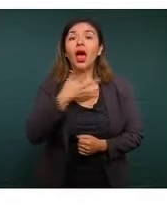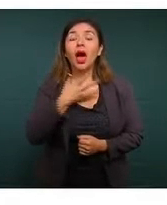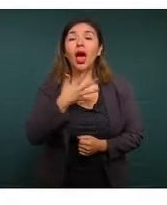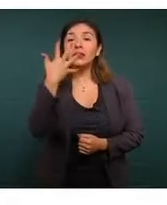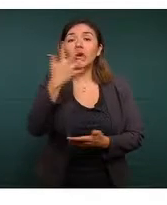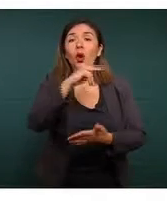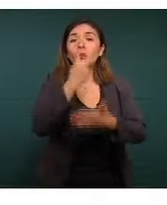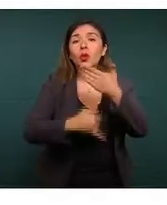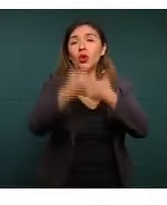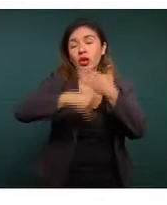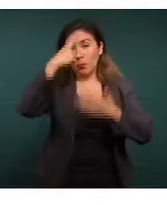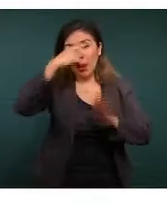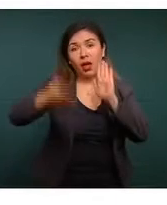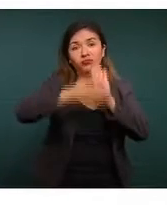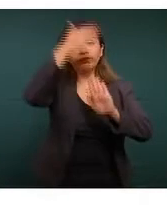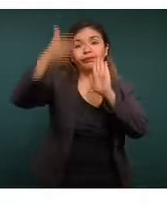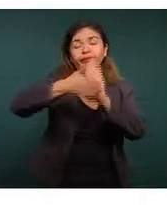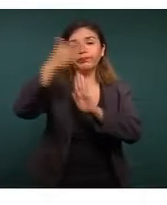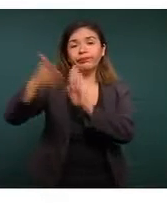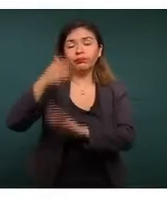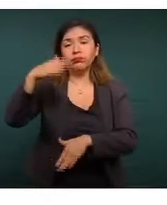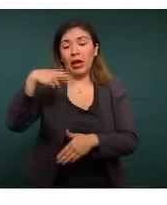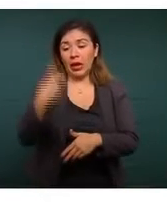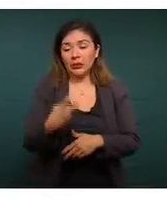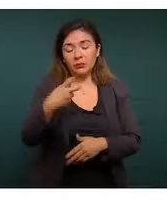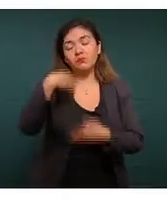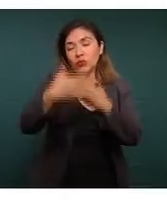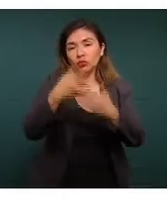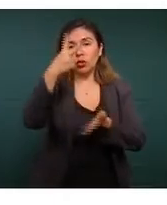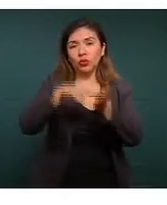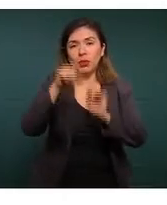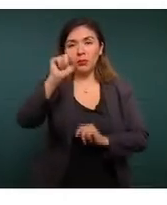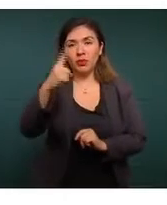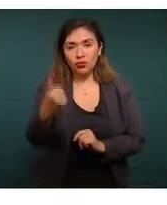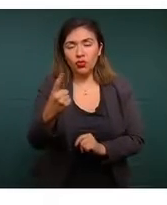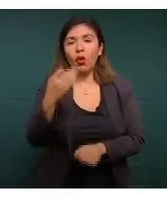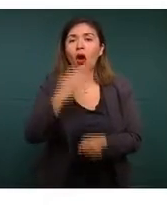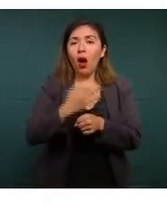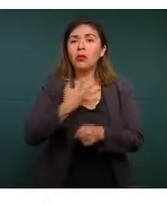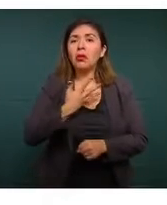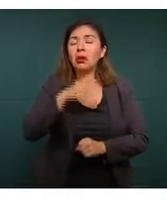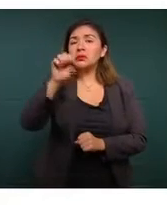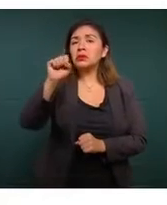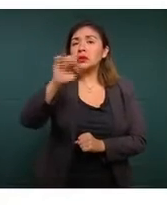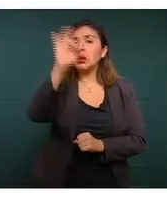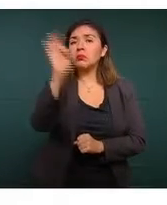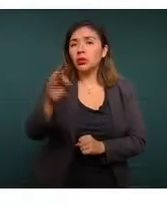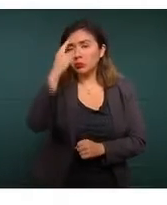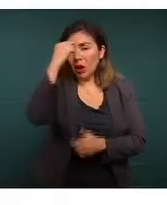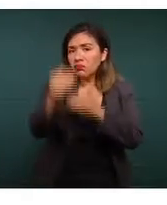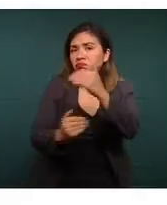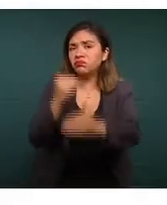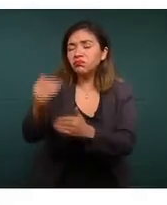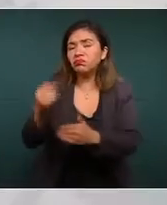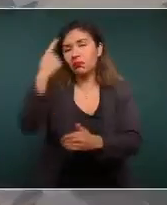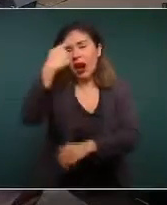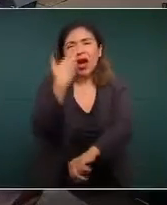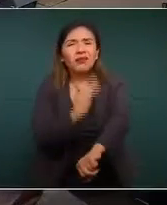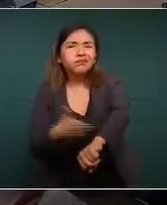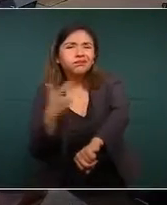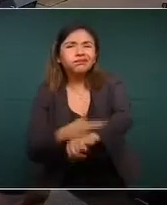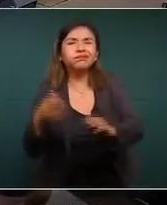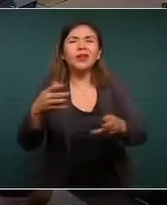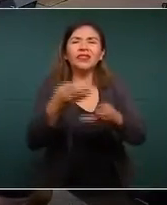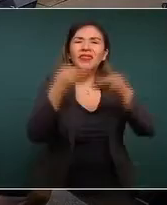cinco proyectos de construcción para el 2021. Ahorita tenemos un 60% en el avance de la gestión de